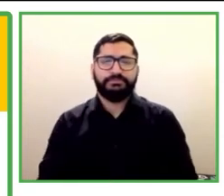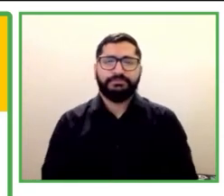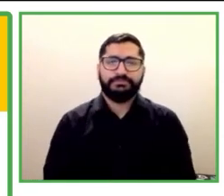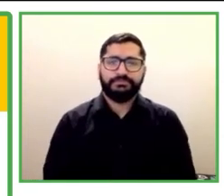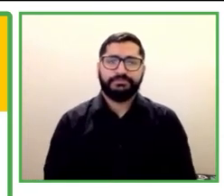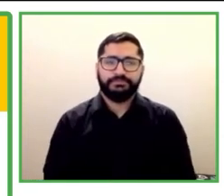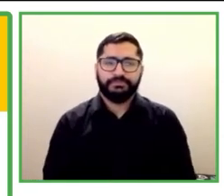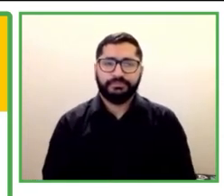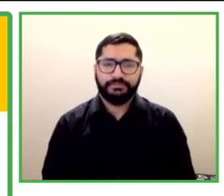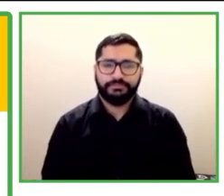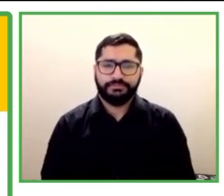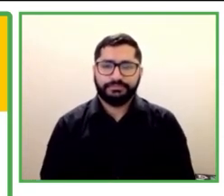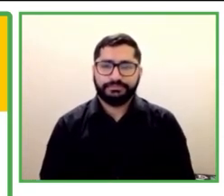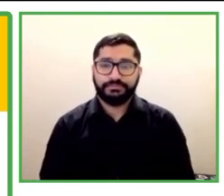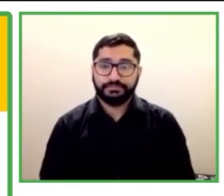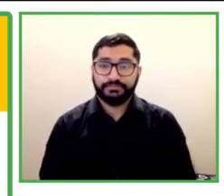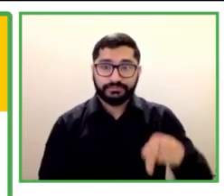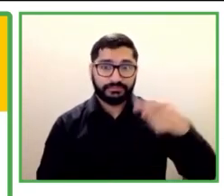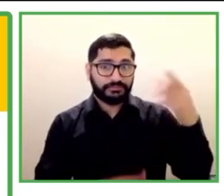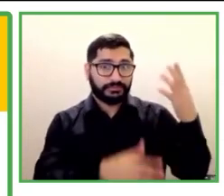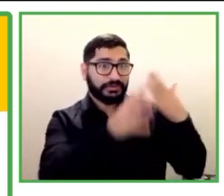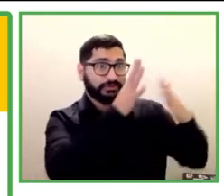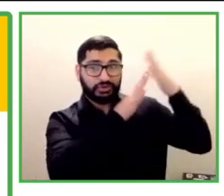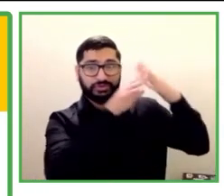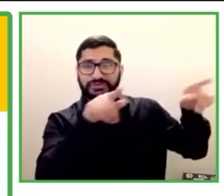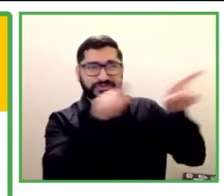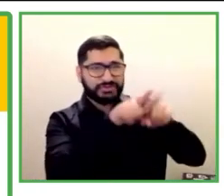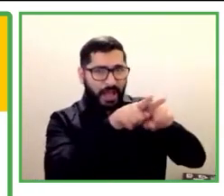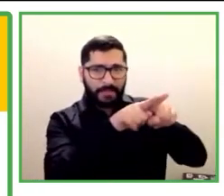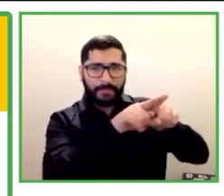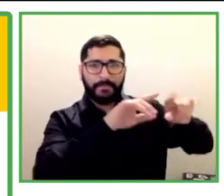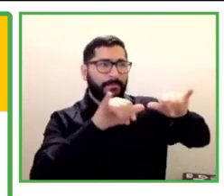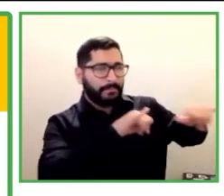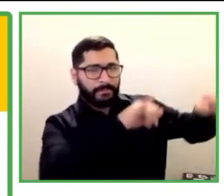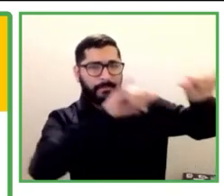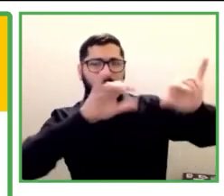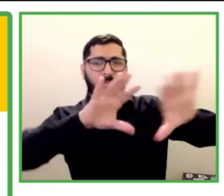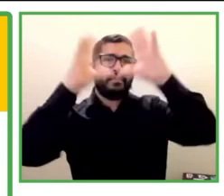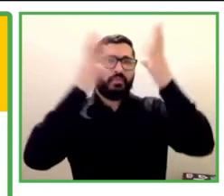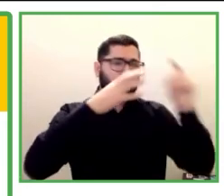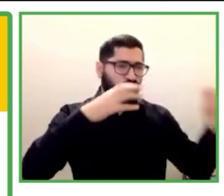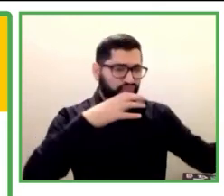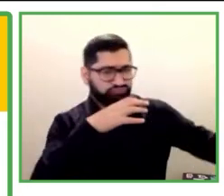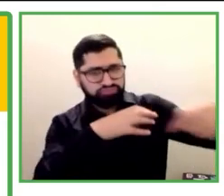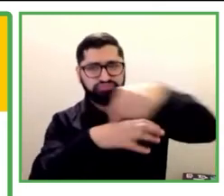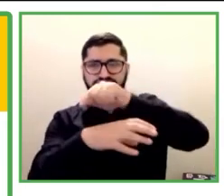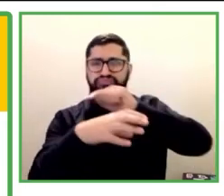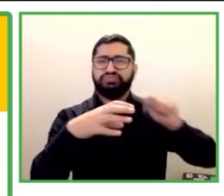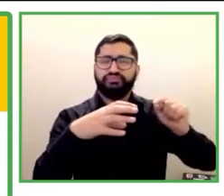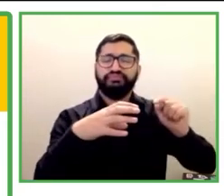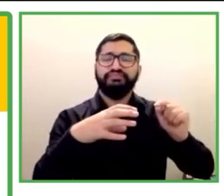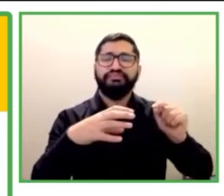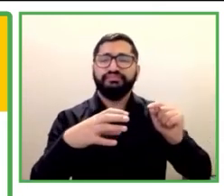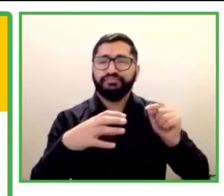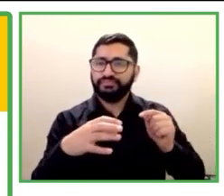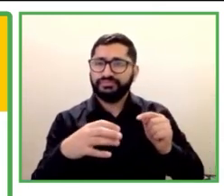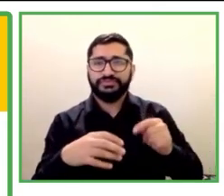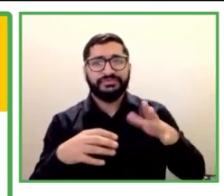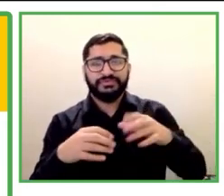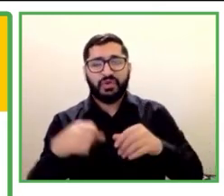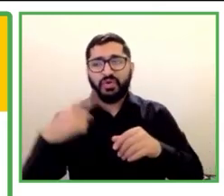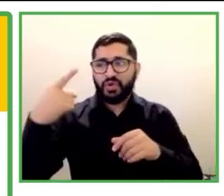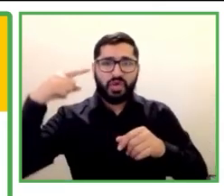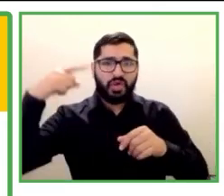misma en todas partes del mundo. Youth for Disabilities es doblemente discriminada, tiene menos educación, tiene menos